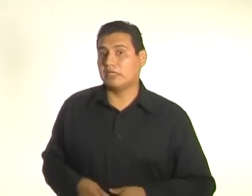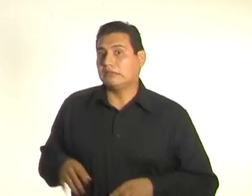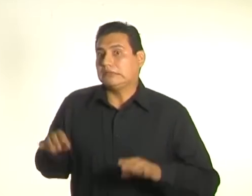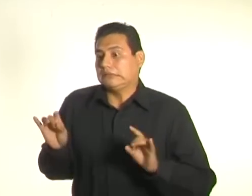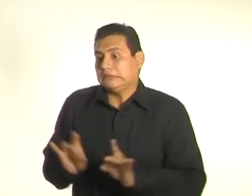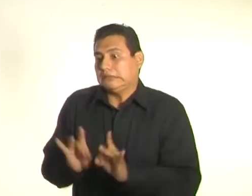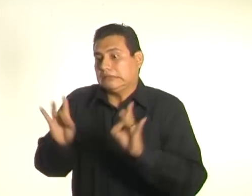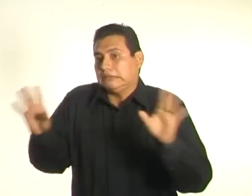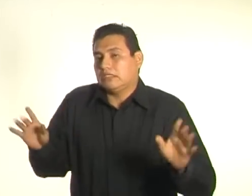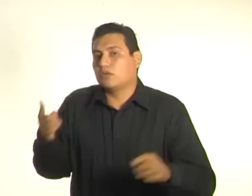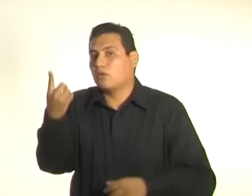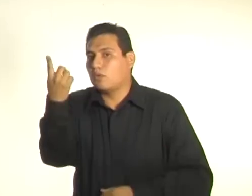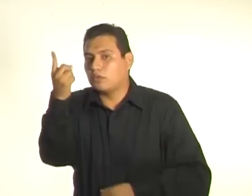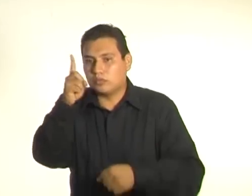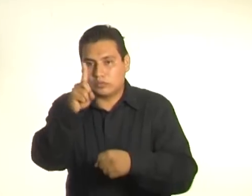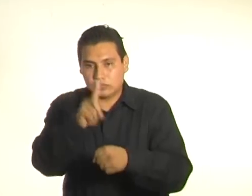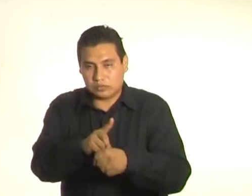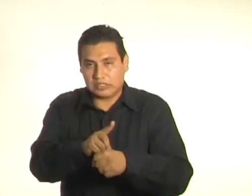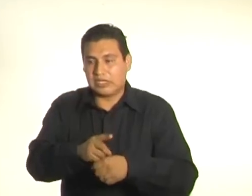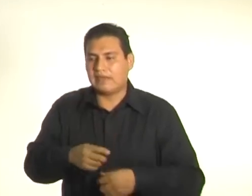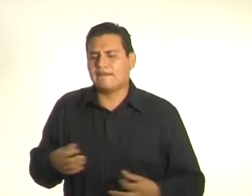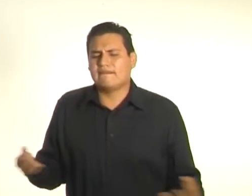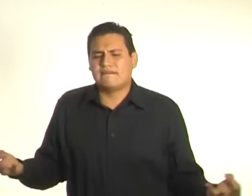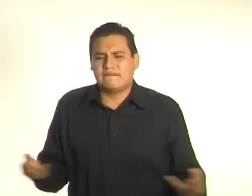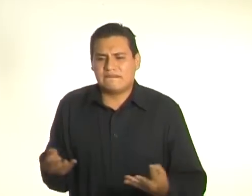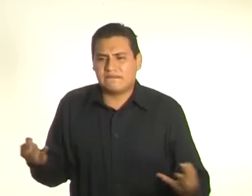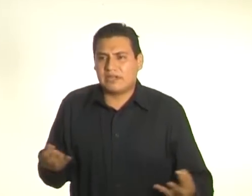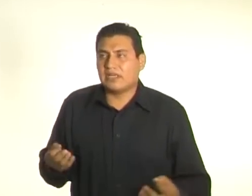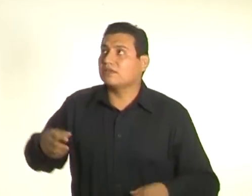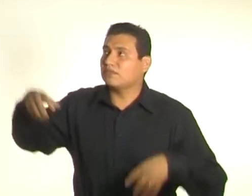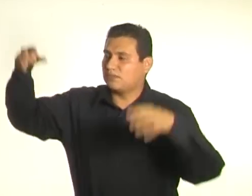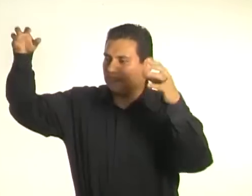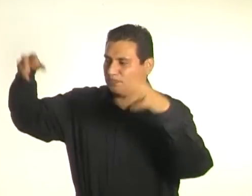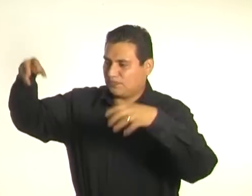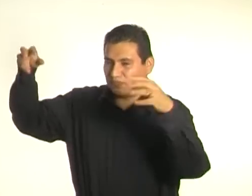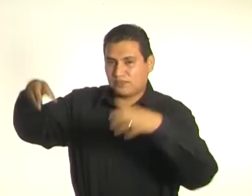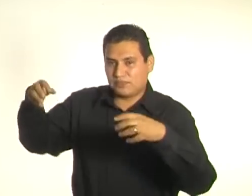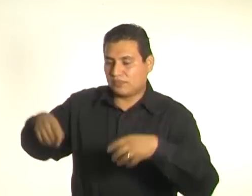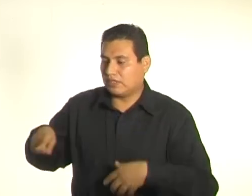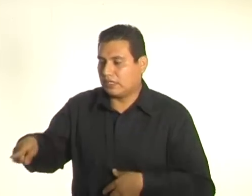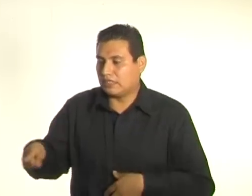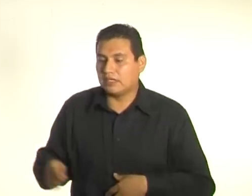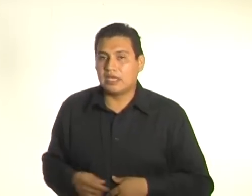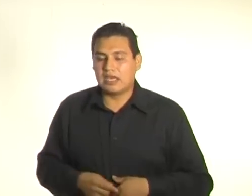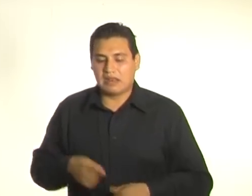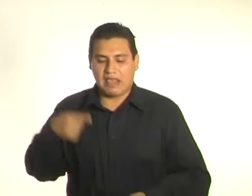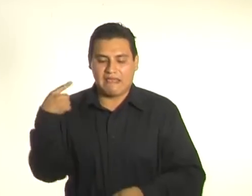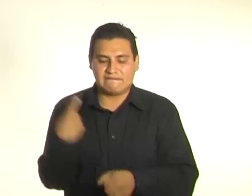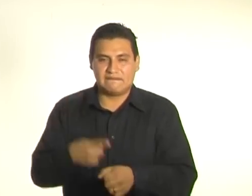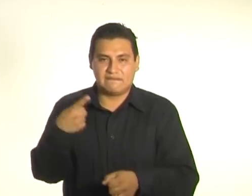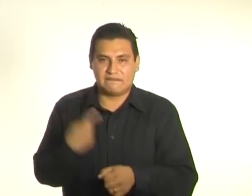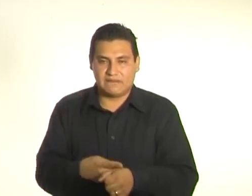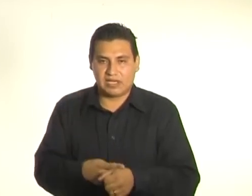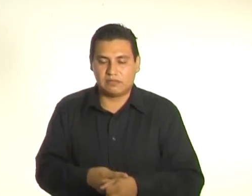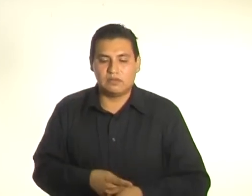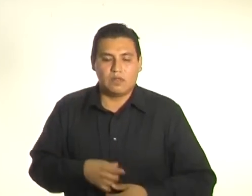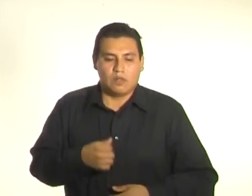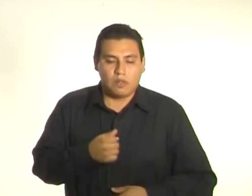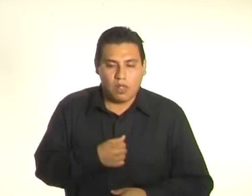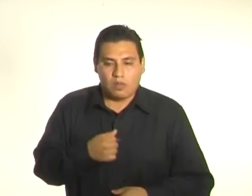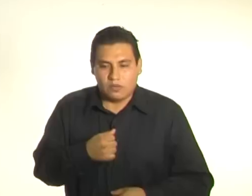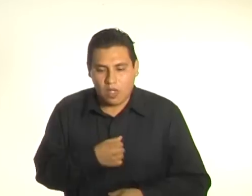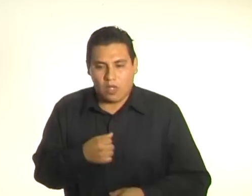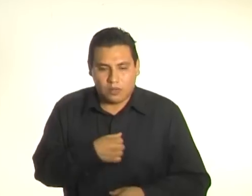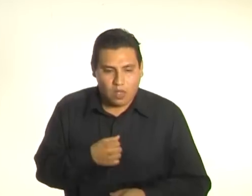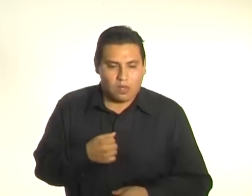Un día húmedo y frío, se resfrió. El pobre cogió una tos que tenía